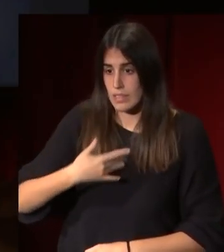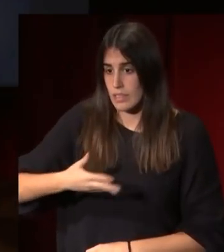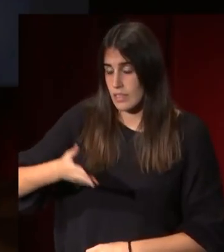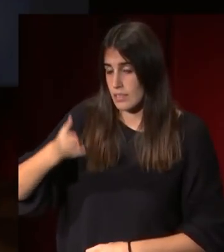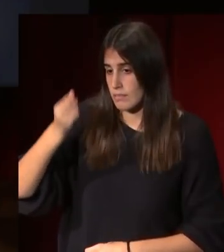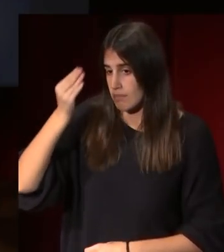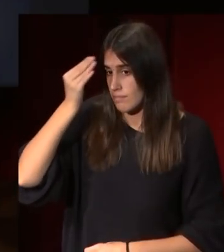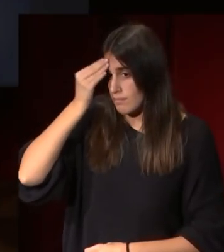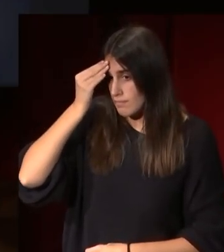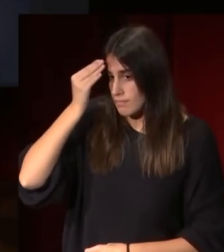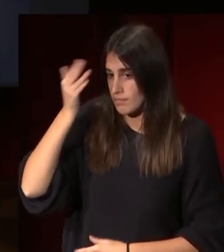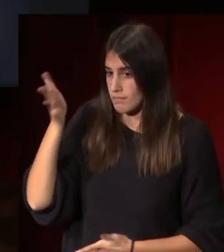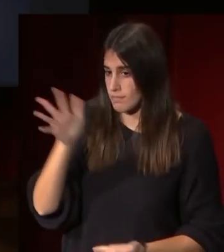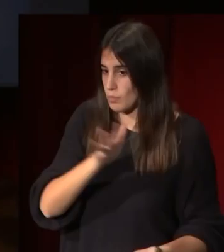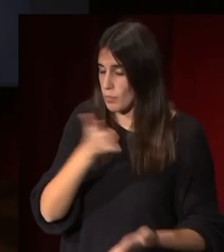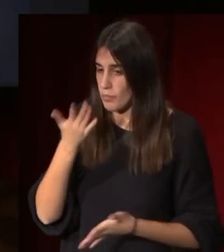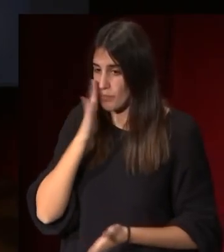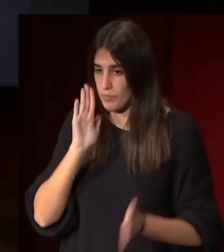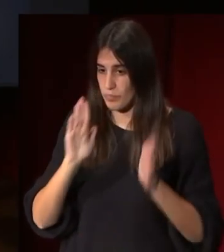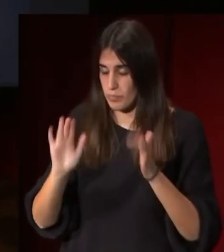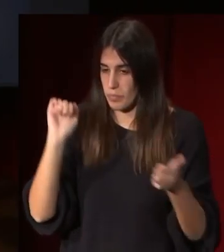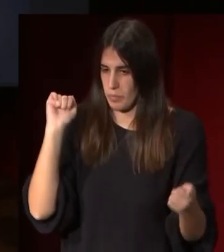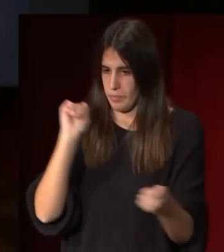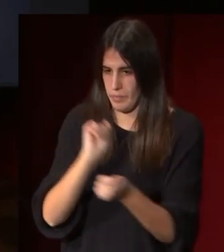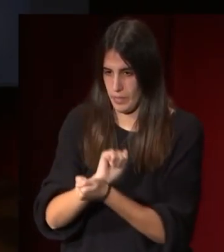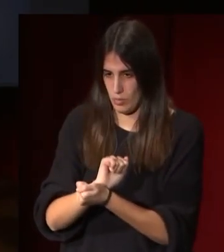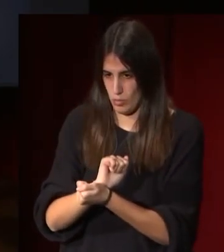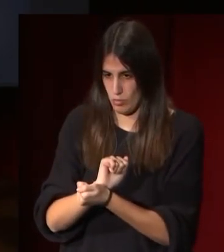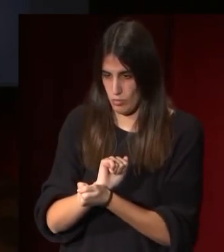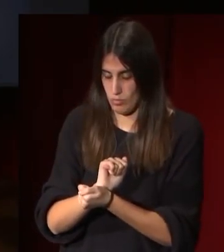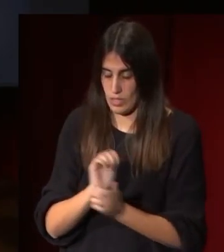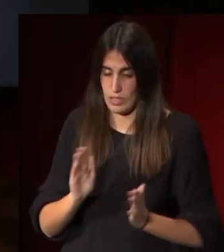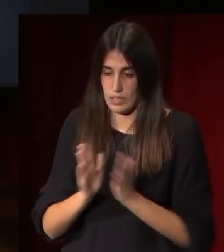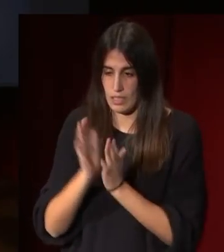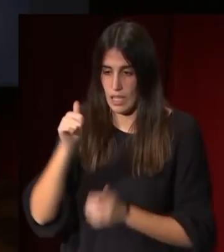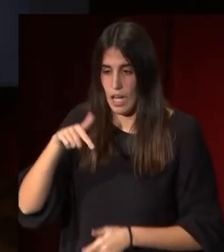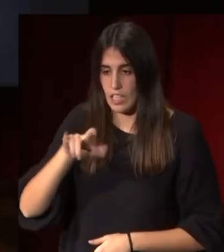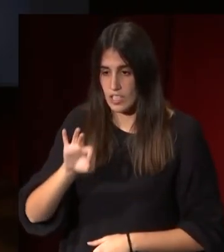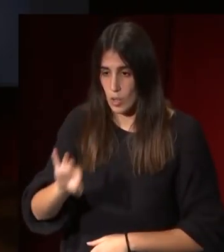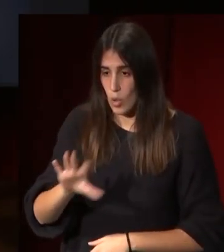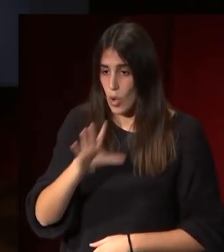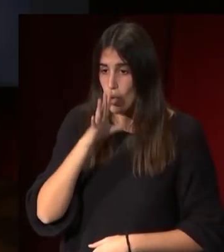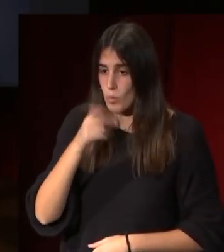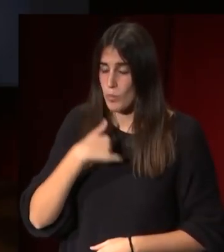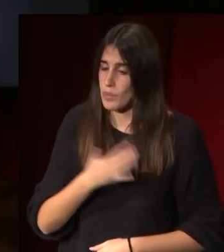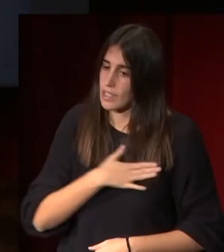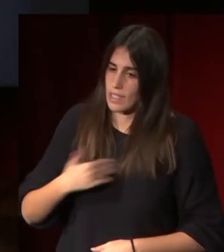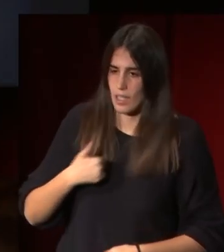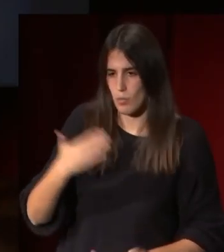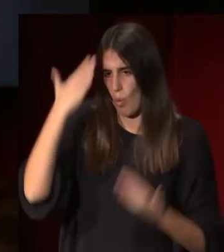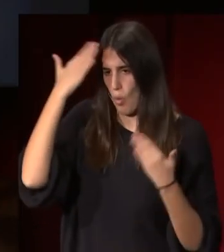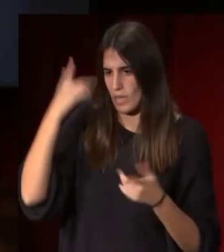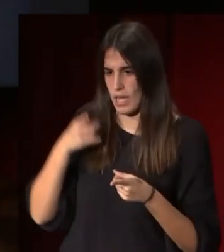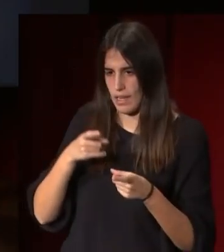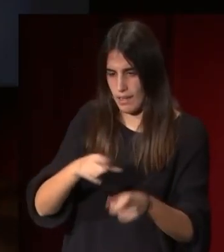durante el tiempo que estuvo en prisión en el castillo de Sant'Angelo porque era un homenaje a la guerra de la independencia